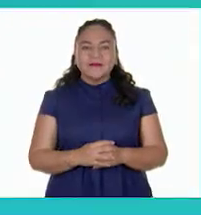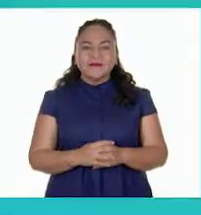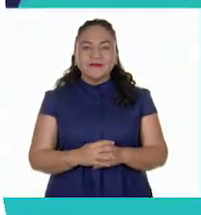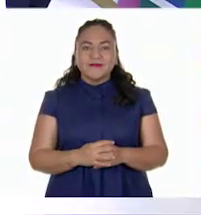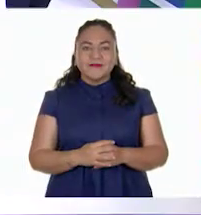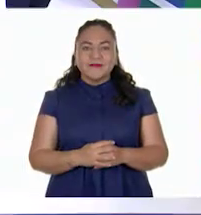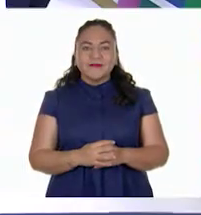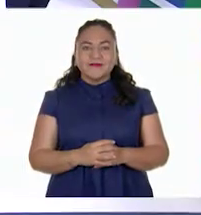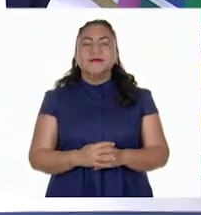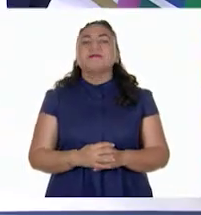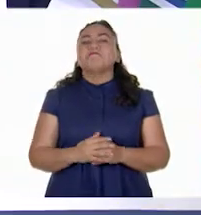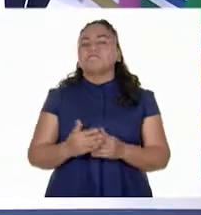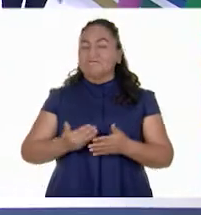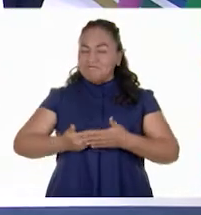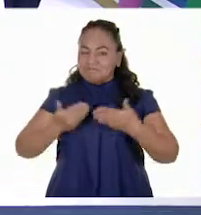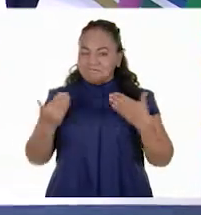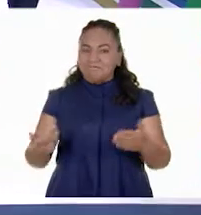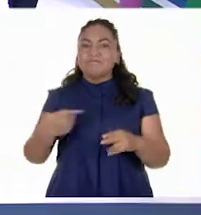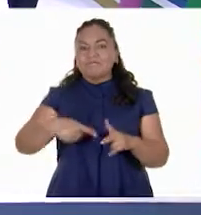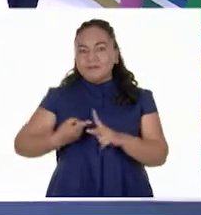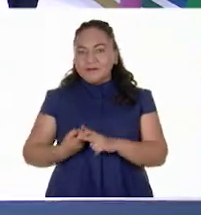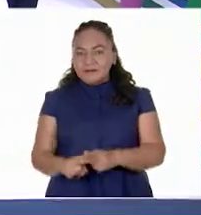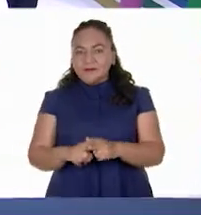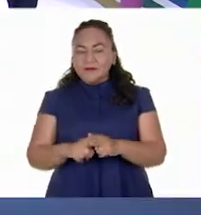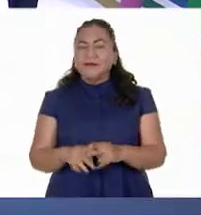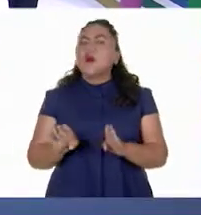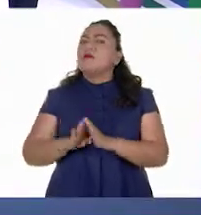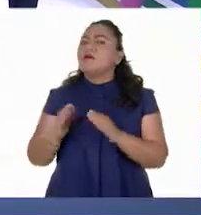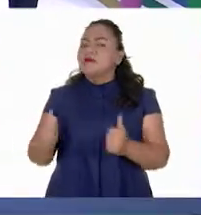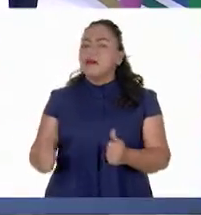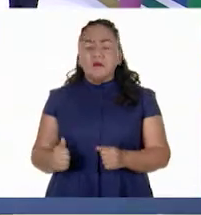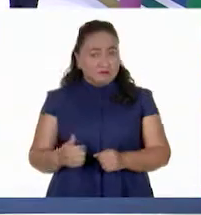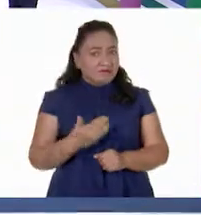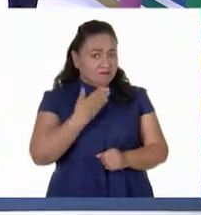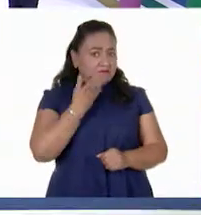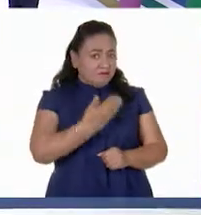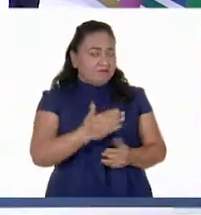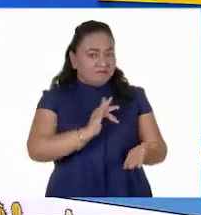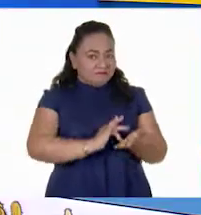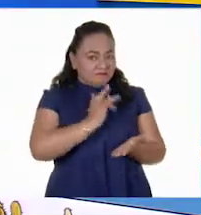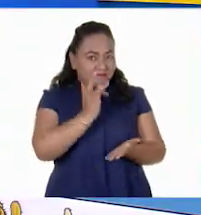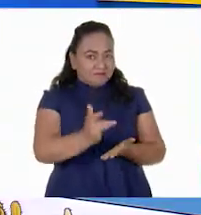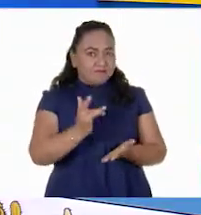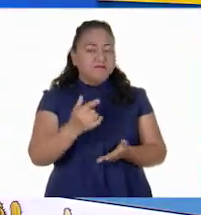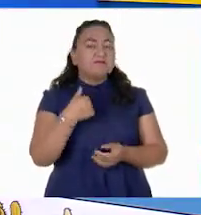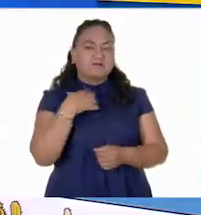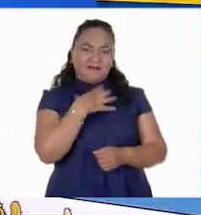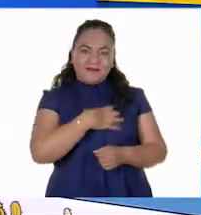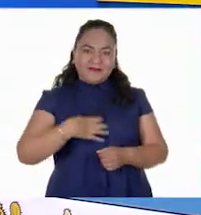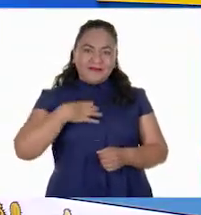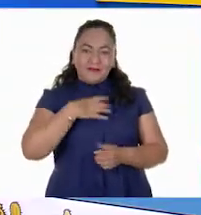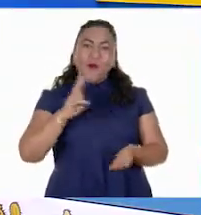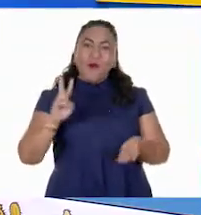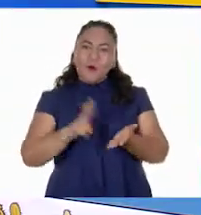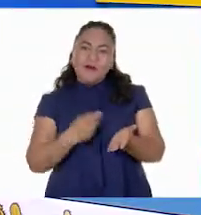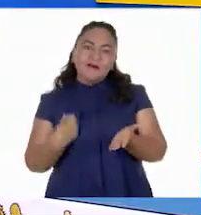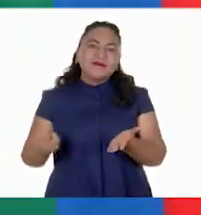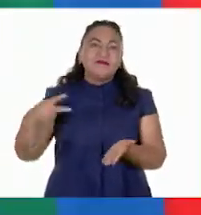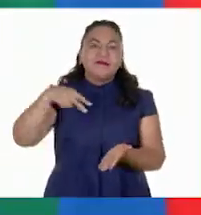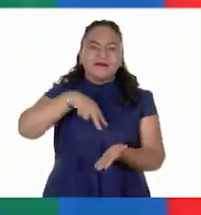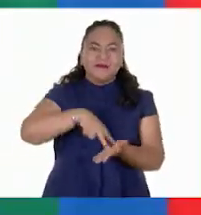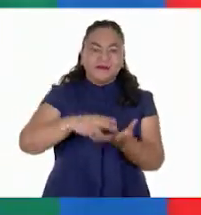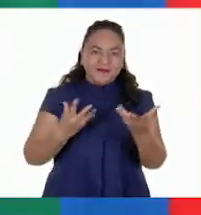Y ahora sí, comenzamos. ¿Cómo están? Muy bien. Gracias. Y estoy muy contento por estar nuevamente con ustedes.